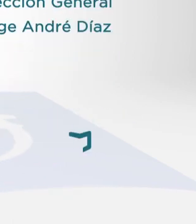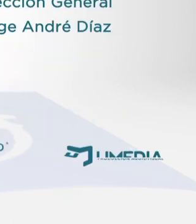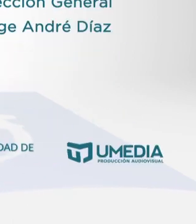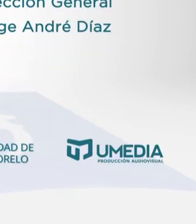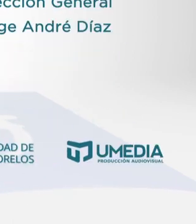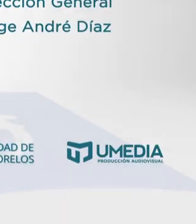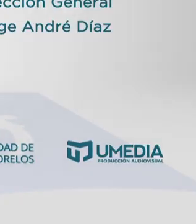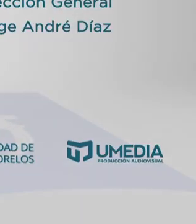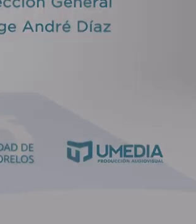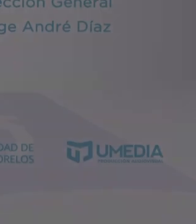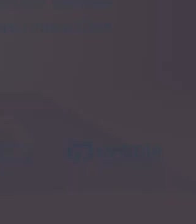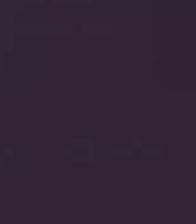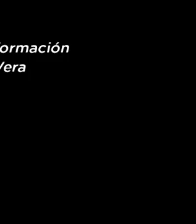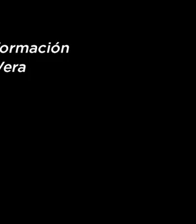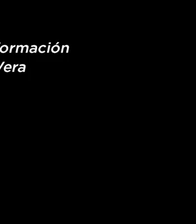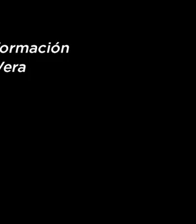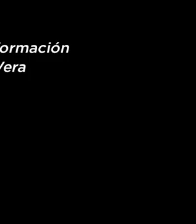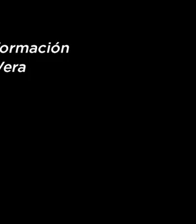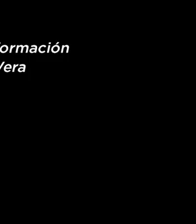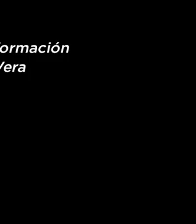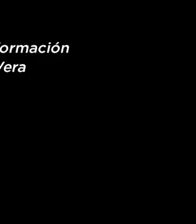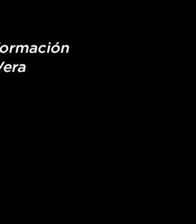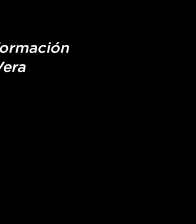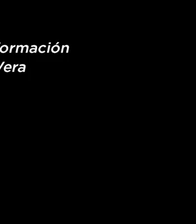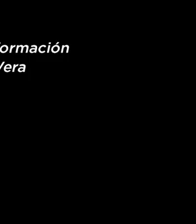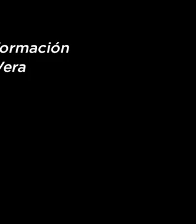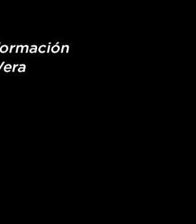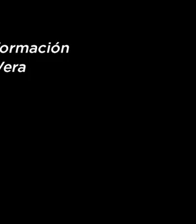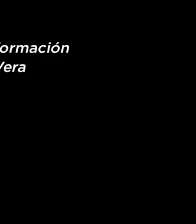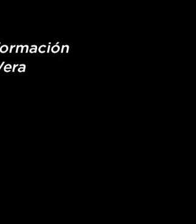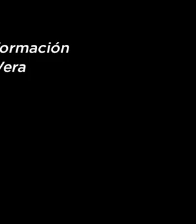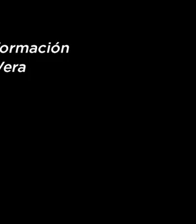la próxima semana Gracias.